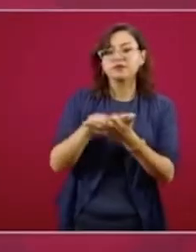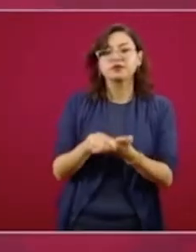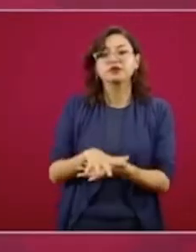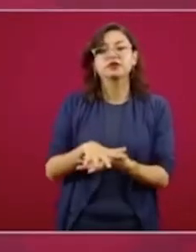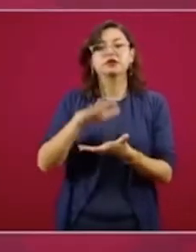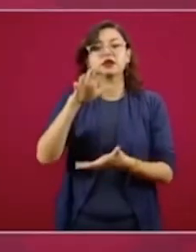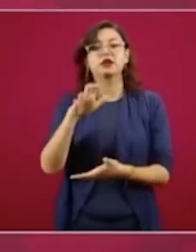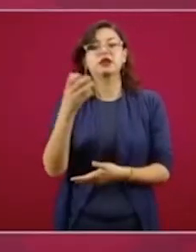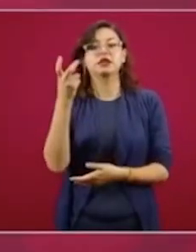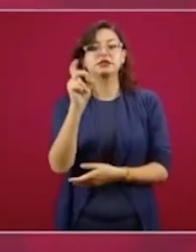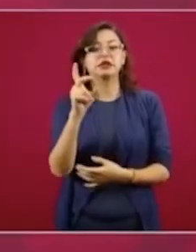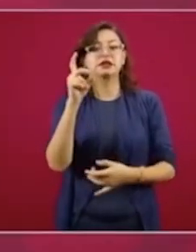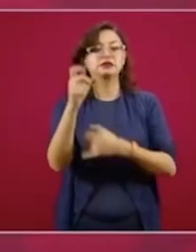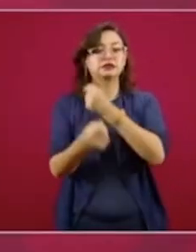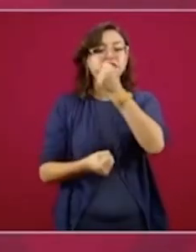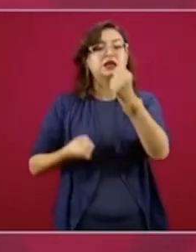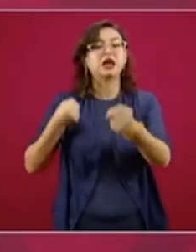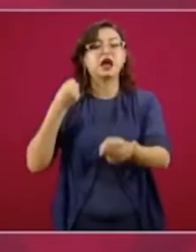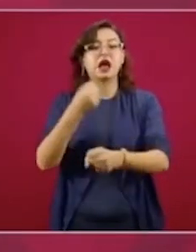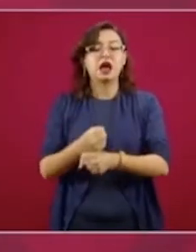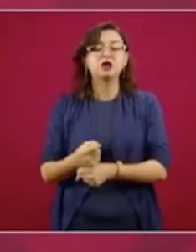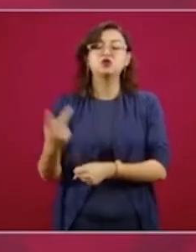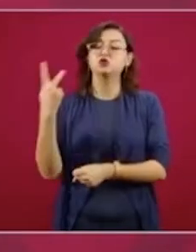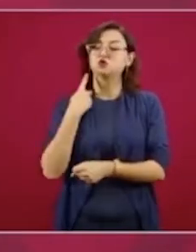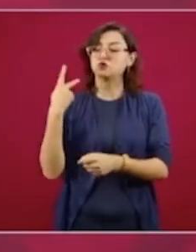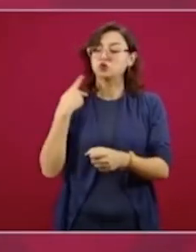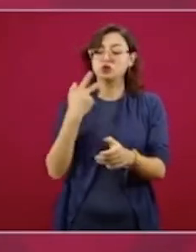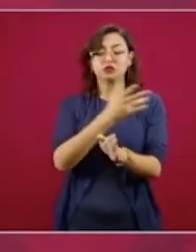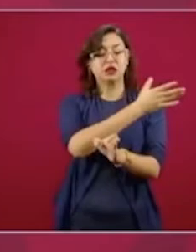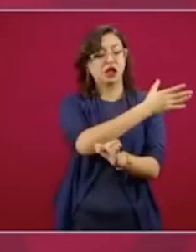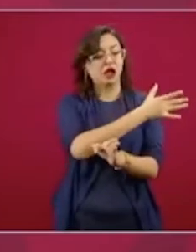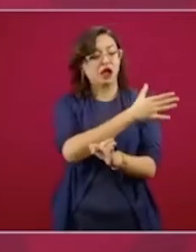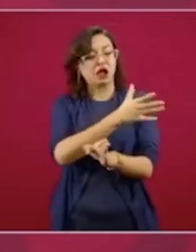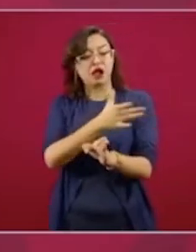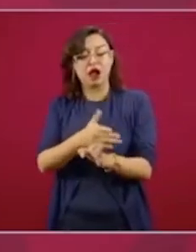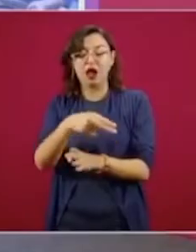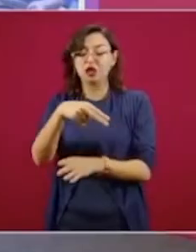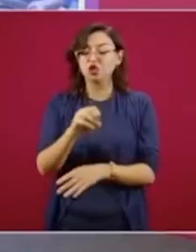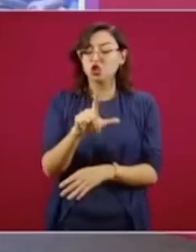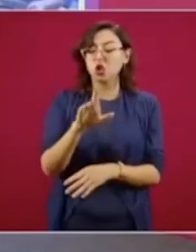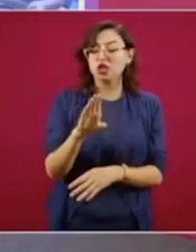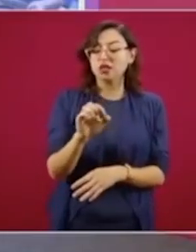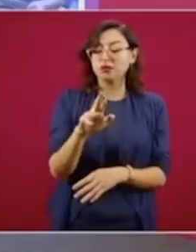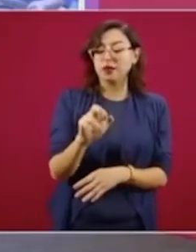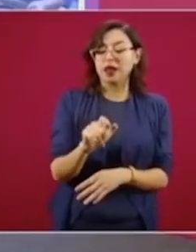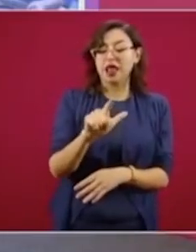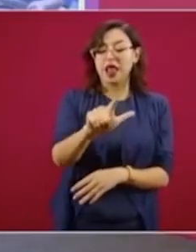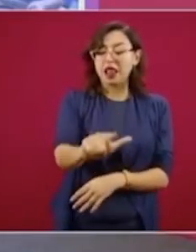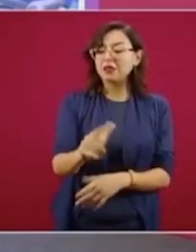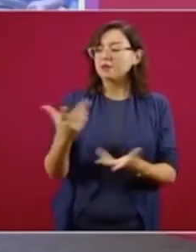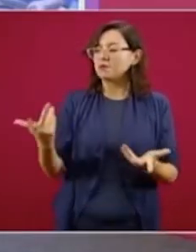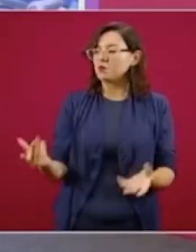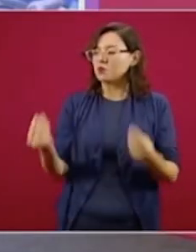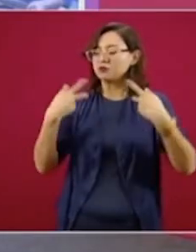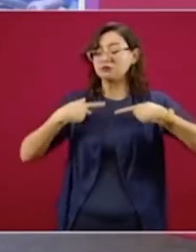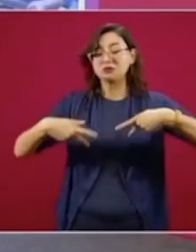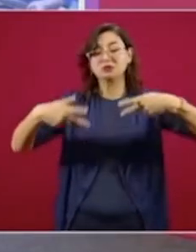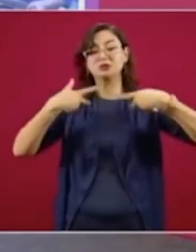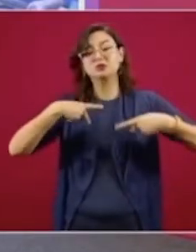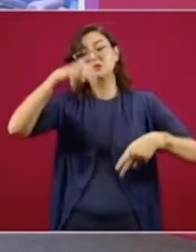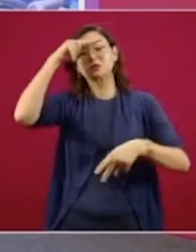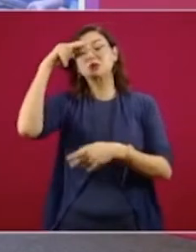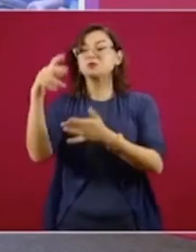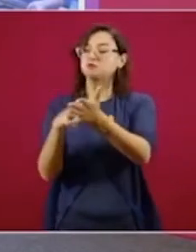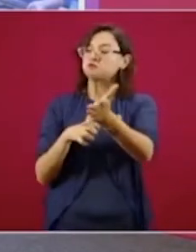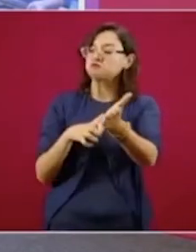de más de 30 años de una política neoliberal que llevaron a miles, millones de mexicanos